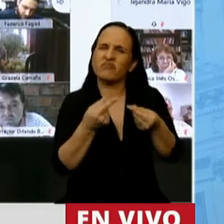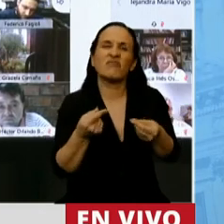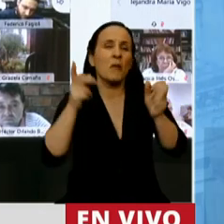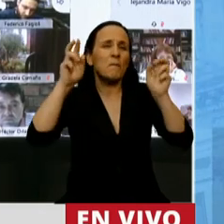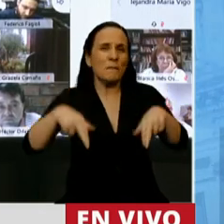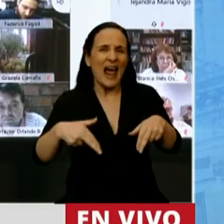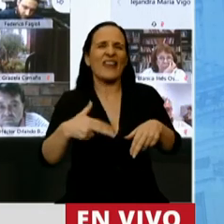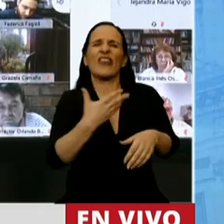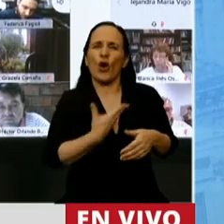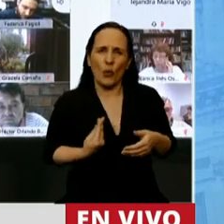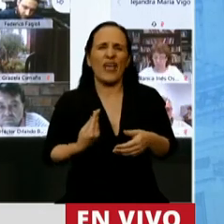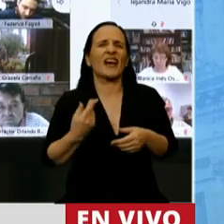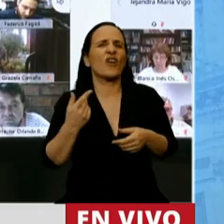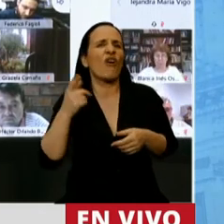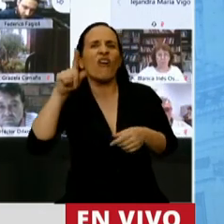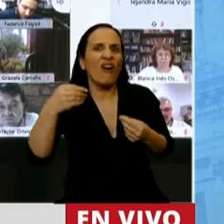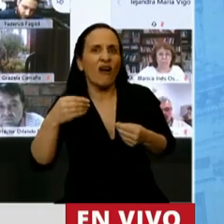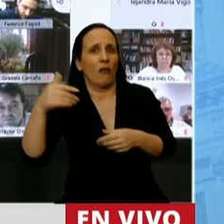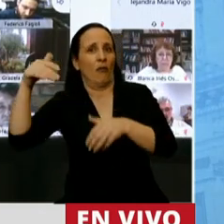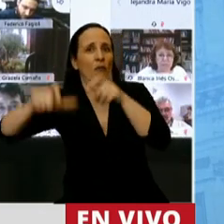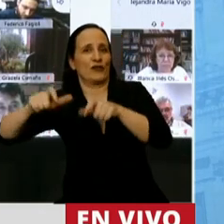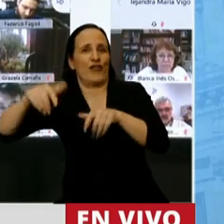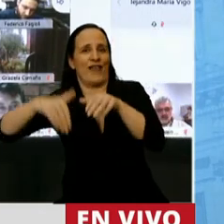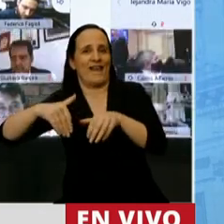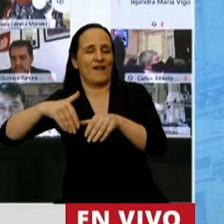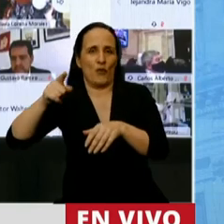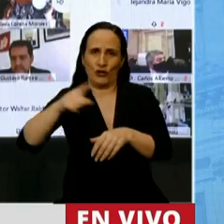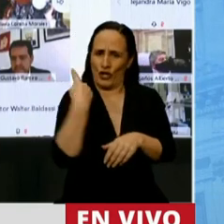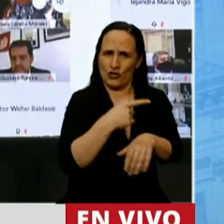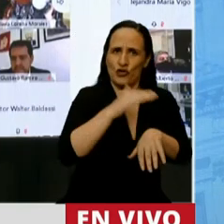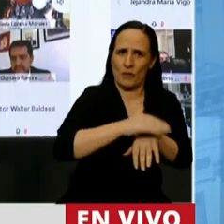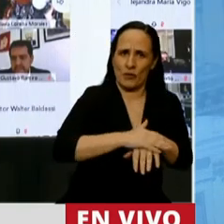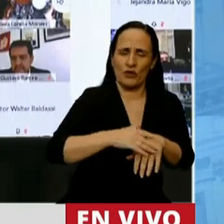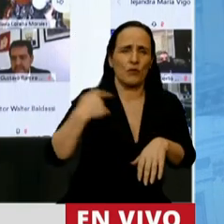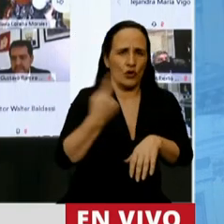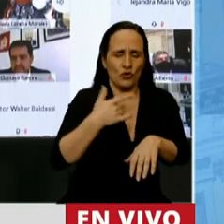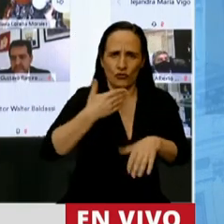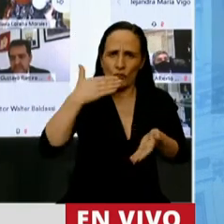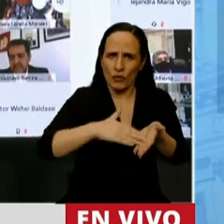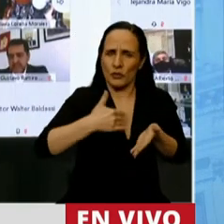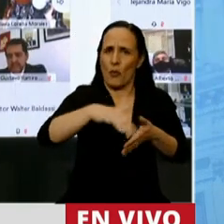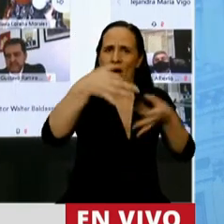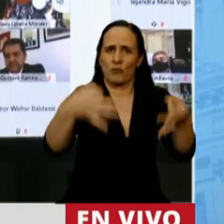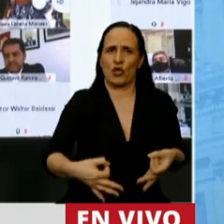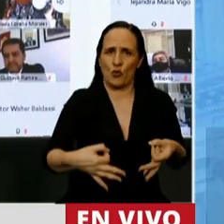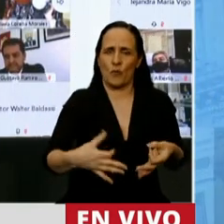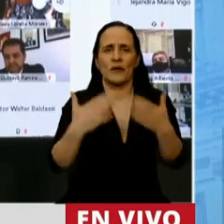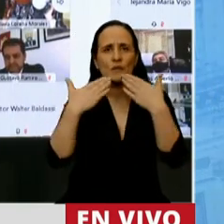gobierno que votaron los argentinos. Esta es nuestra responsabilidad y este es nuestro compromiso. Muchas gracias, Presidente.